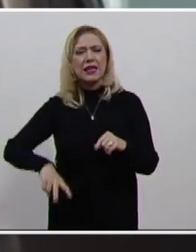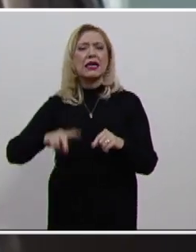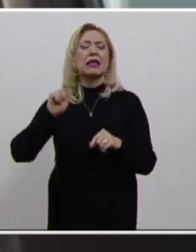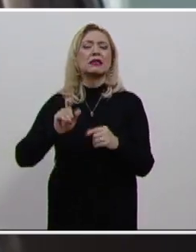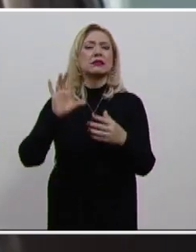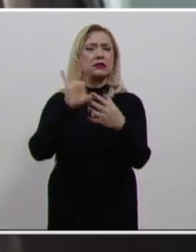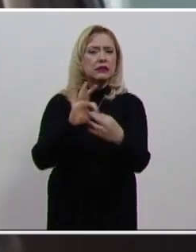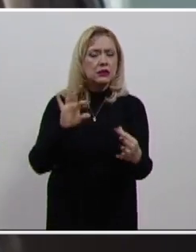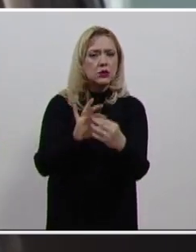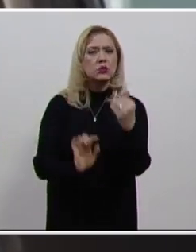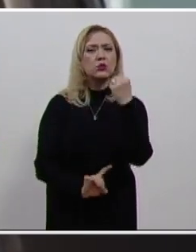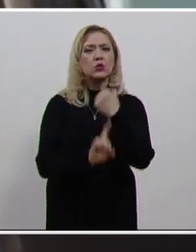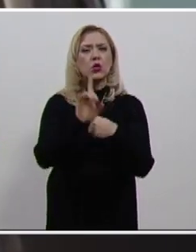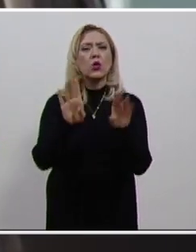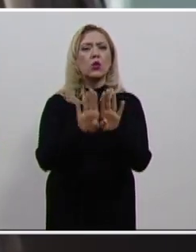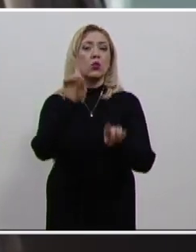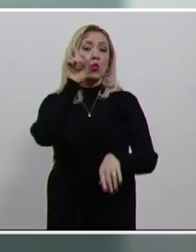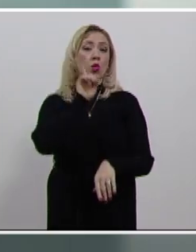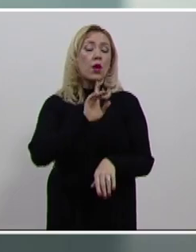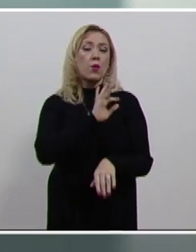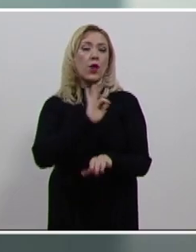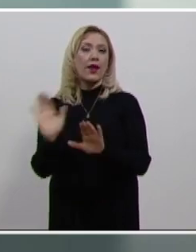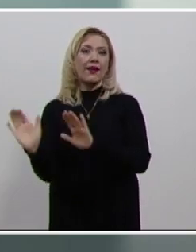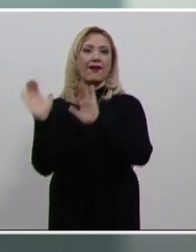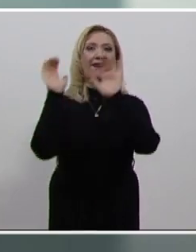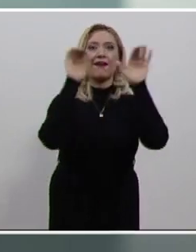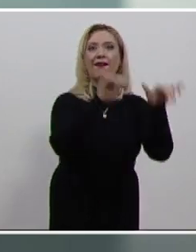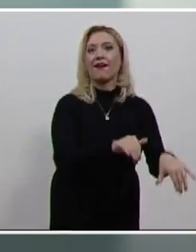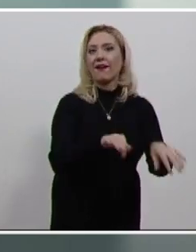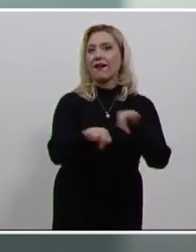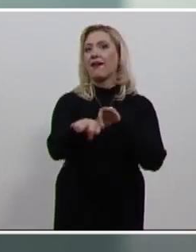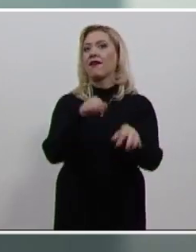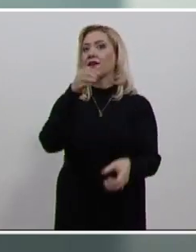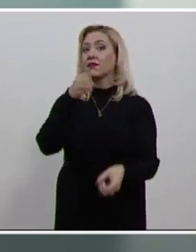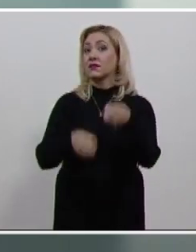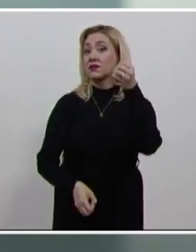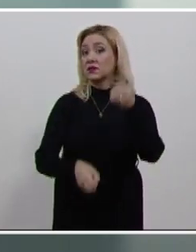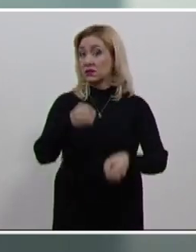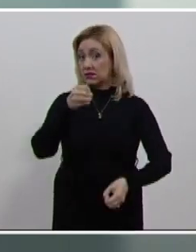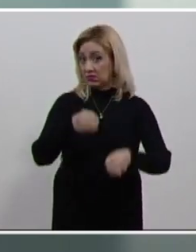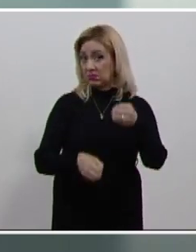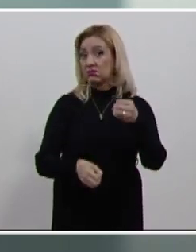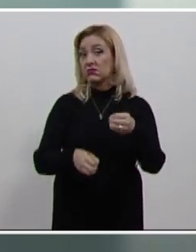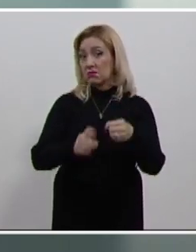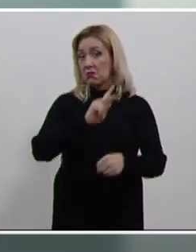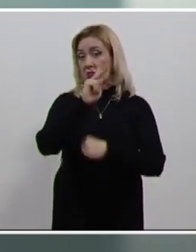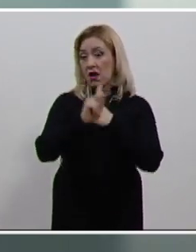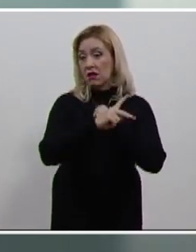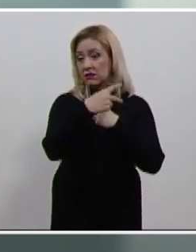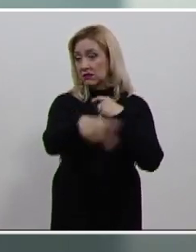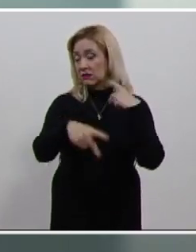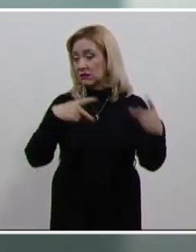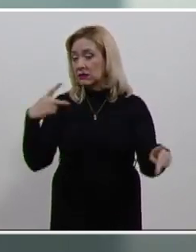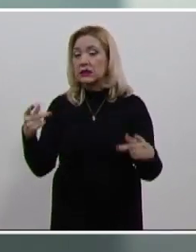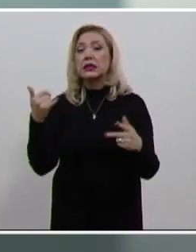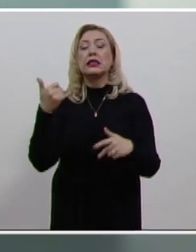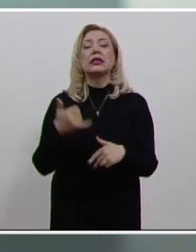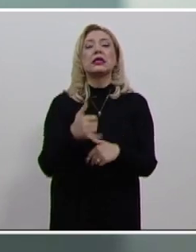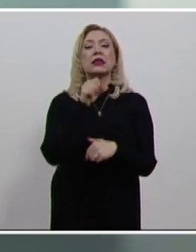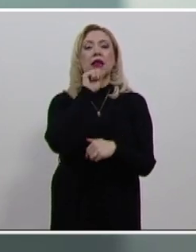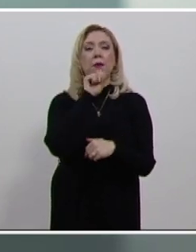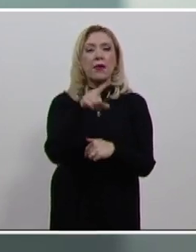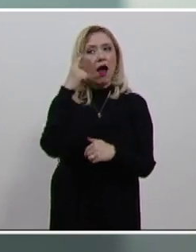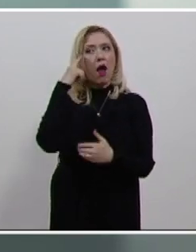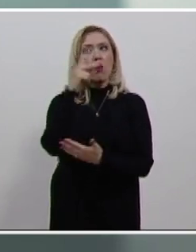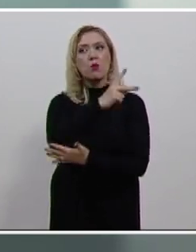retos que enfrentan las mujeres para entrar y ascender en la judicatura en su país y también para desarrollar un